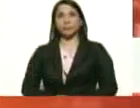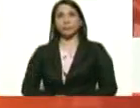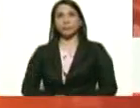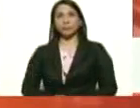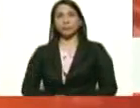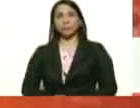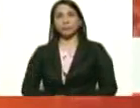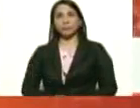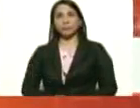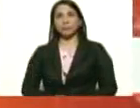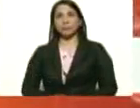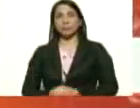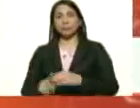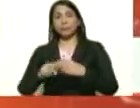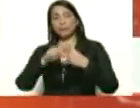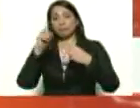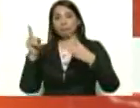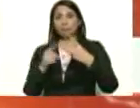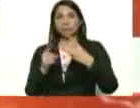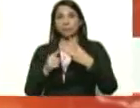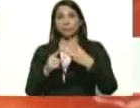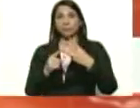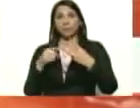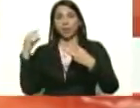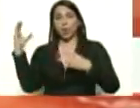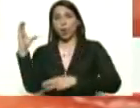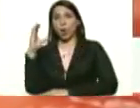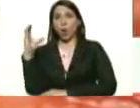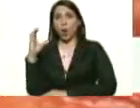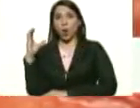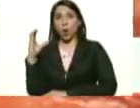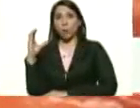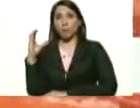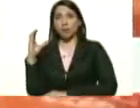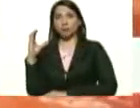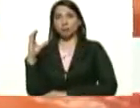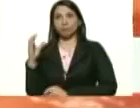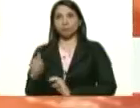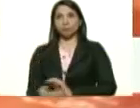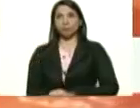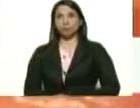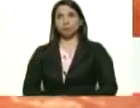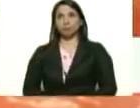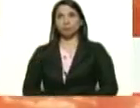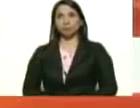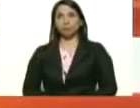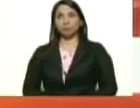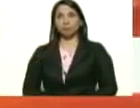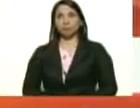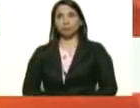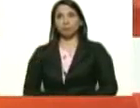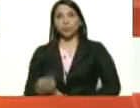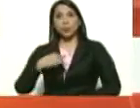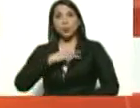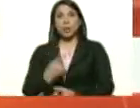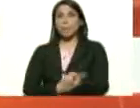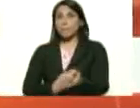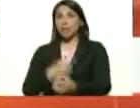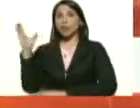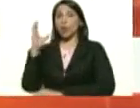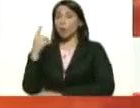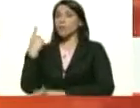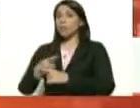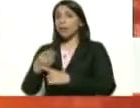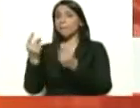Y después viene Colombia. Por aquí viene Colombia. Nuestra hermana Colombia. De Colombia hay que estar muy